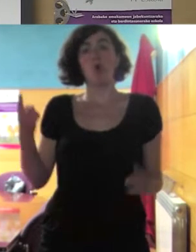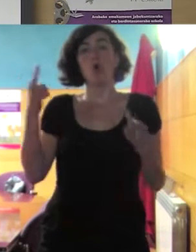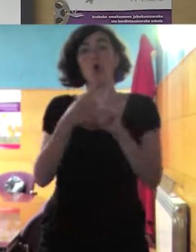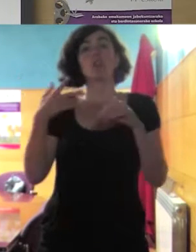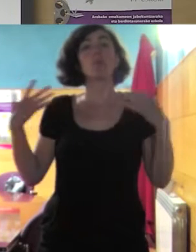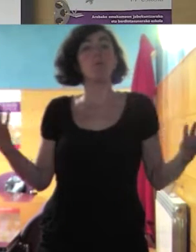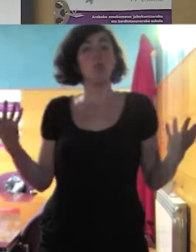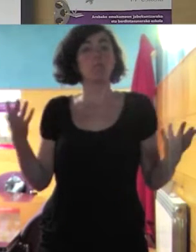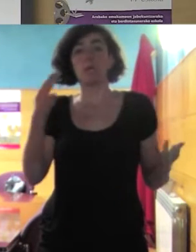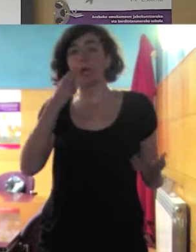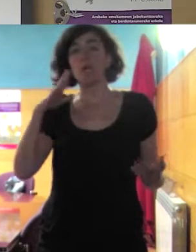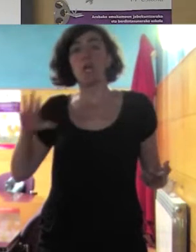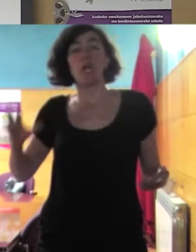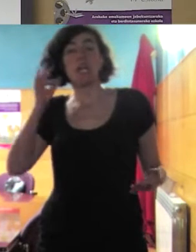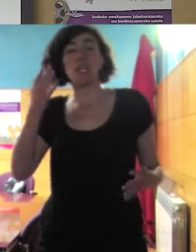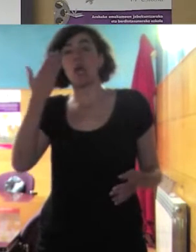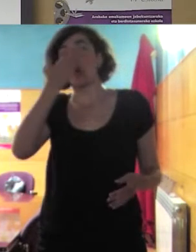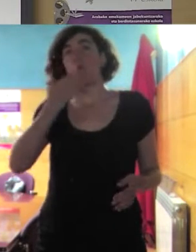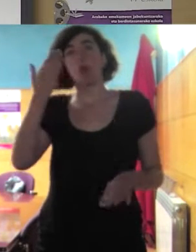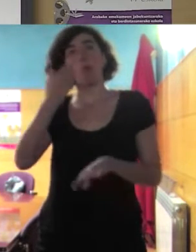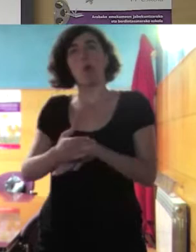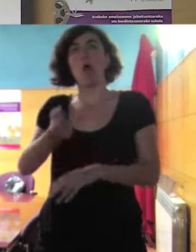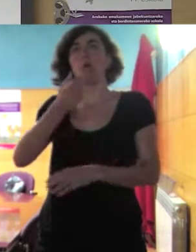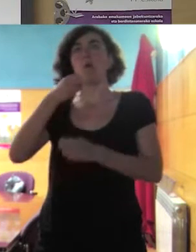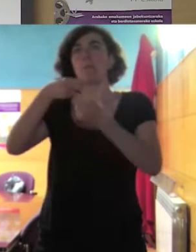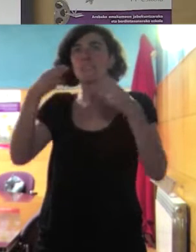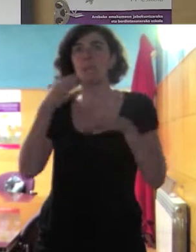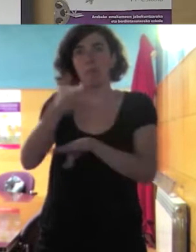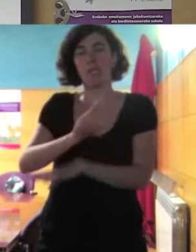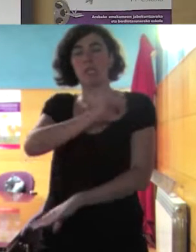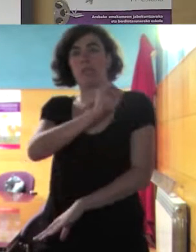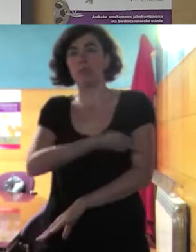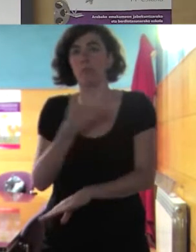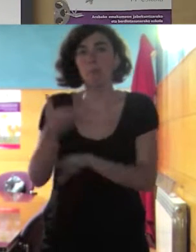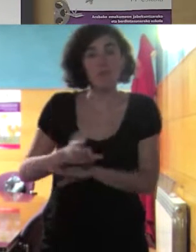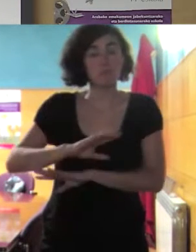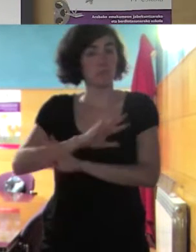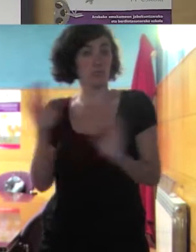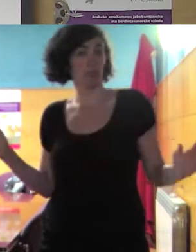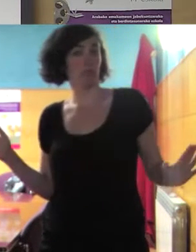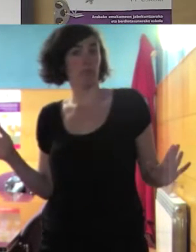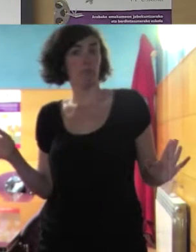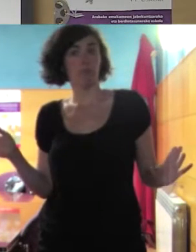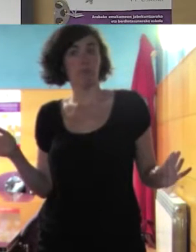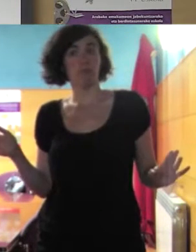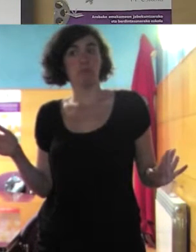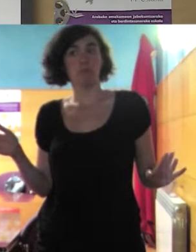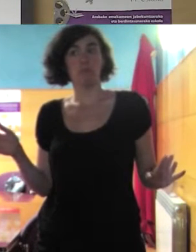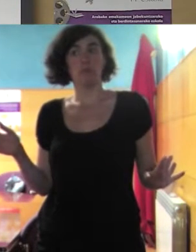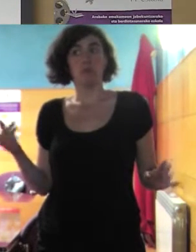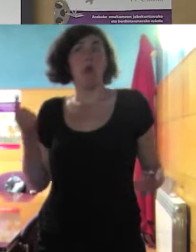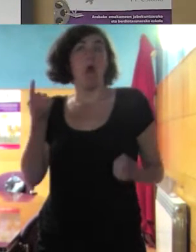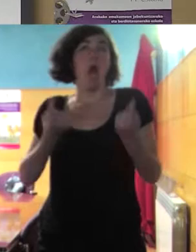vaya a la piscina aprenda haga gimnasia lo que sea y hay gente con más y menos habilidades